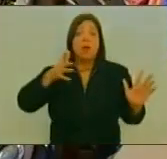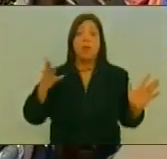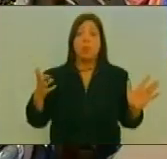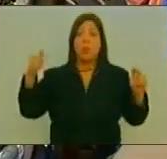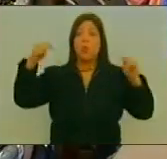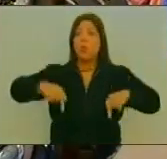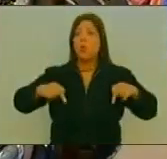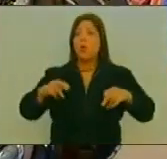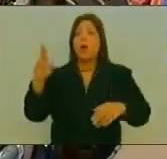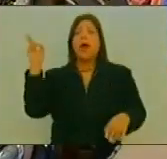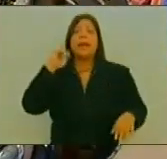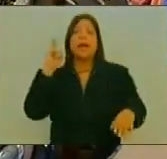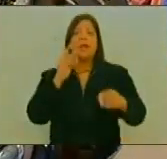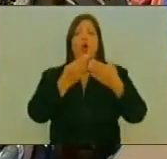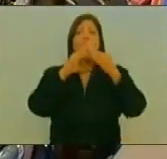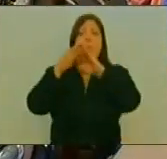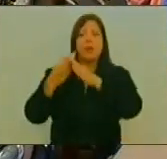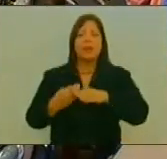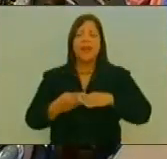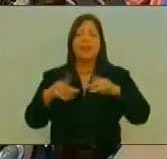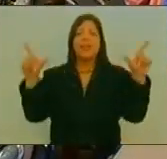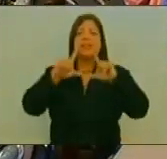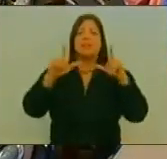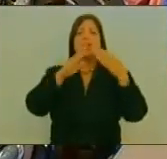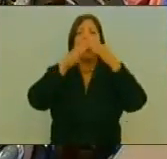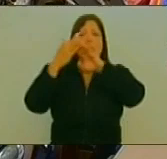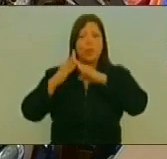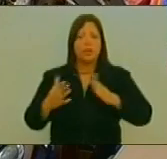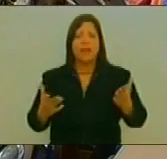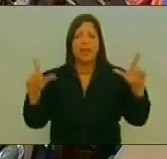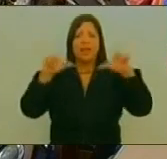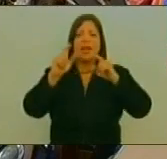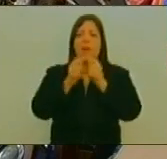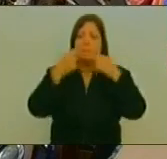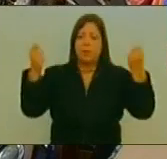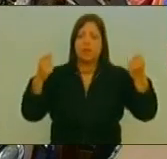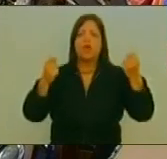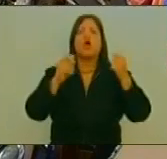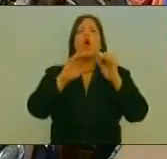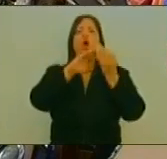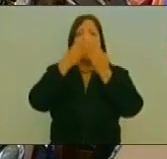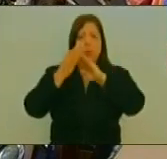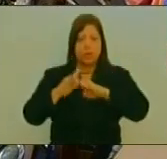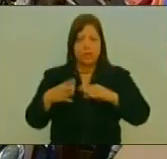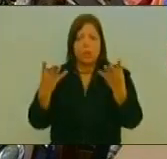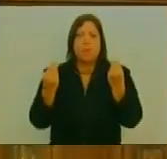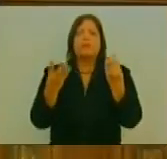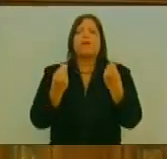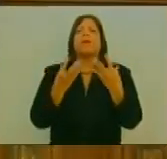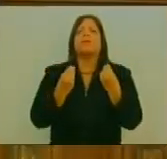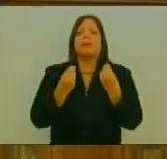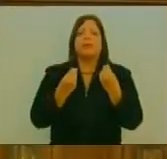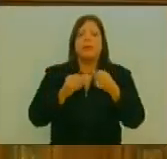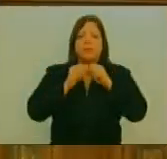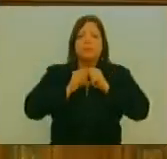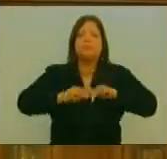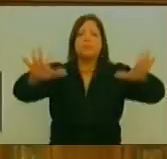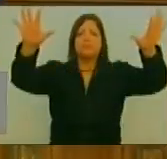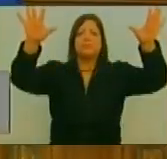hoy cuenta Con sus radios Comunitarias Con sus televisoras Comunitarias Con sus periódicos Comunitarios A través de los cuales